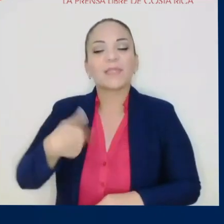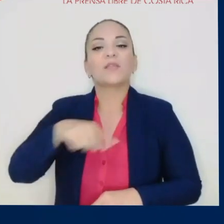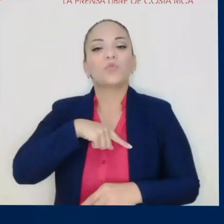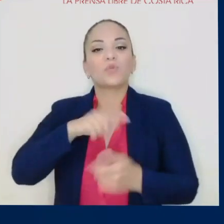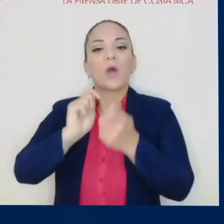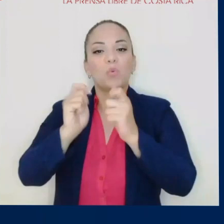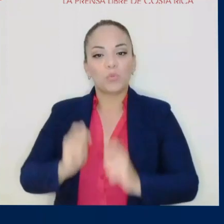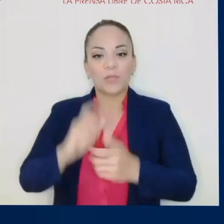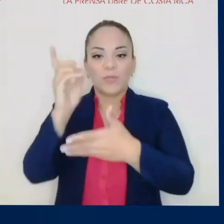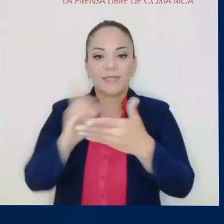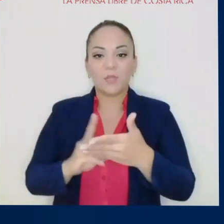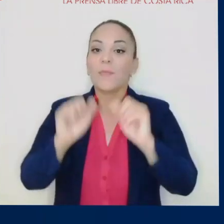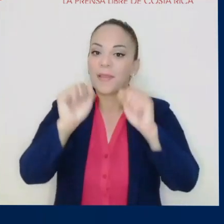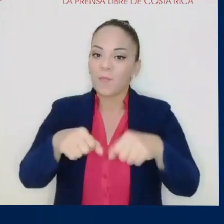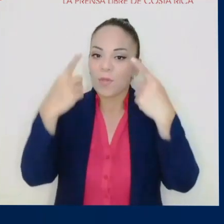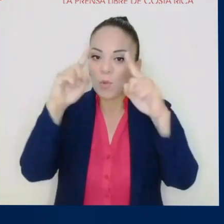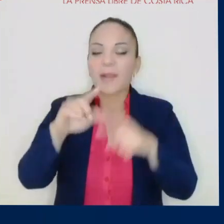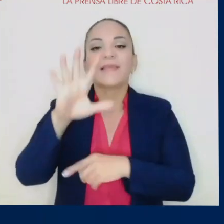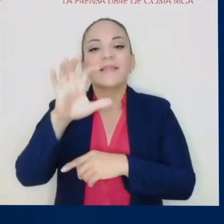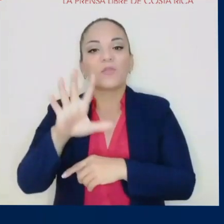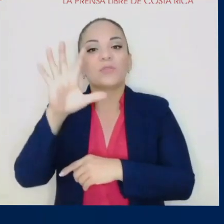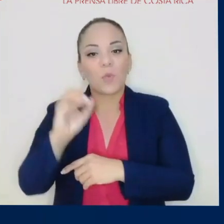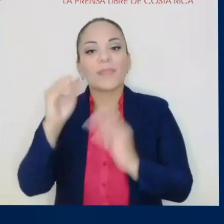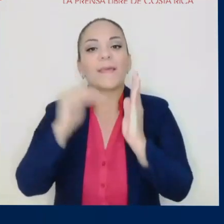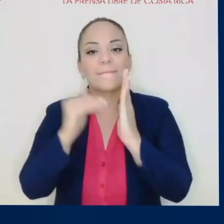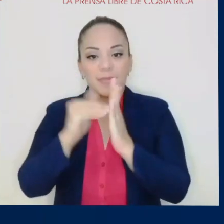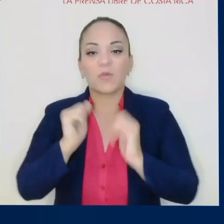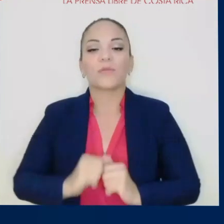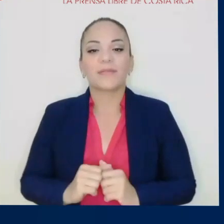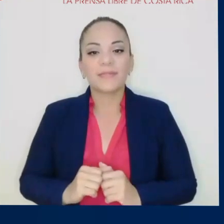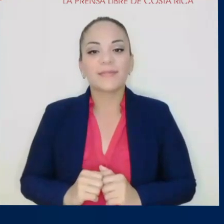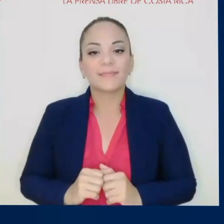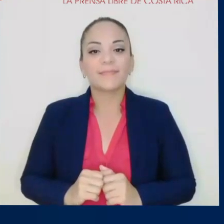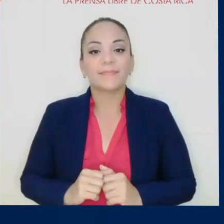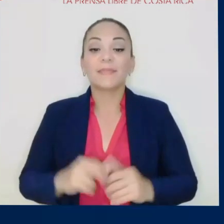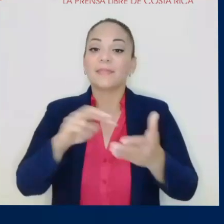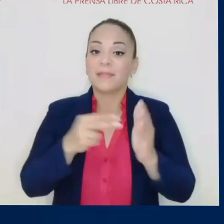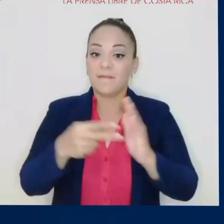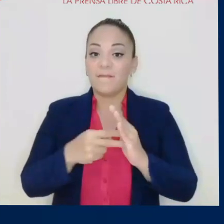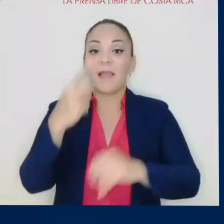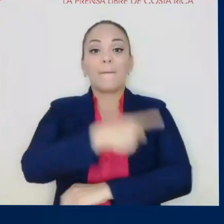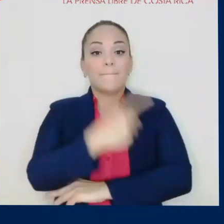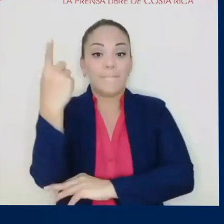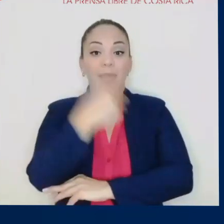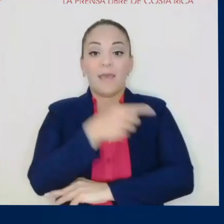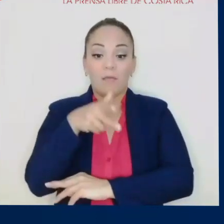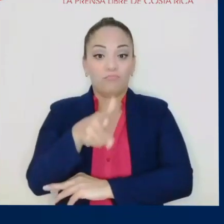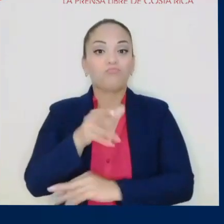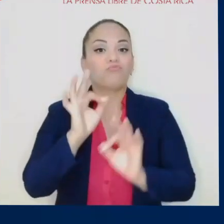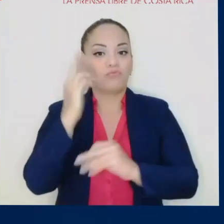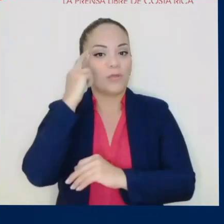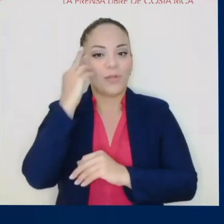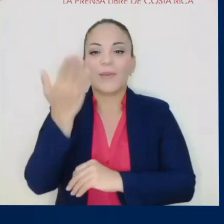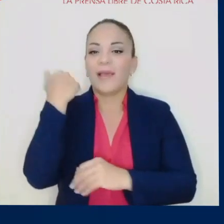estamos ajustando el diseño para que se pueda sacar en unos 550 millones, lo cual significa un peaje razonable,